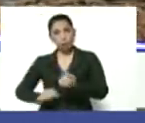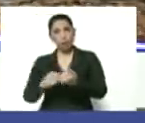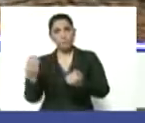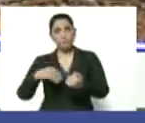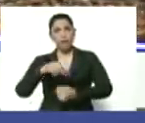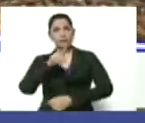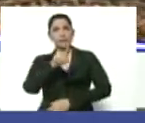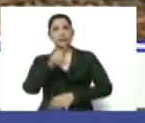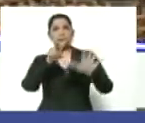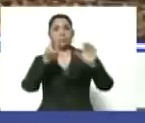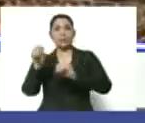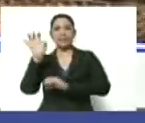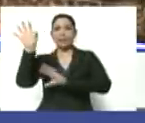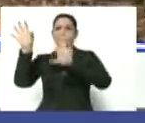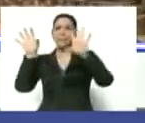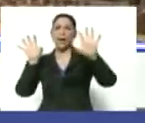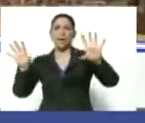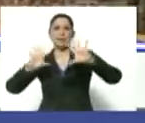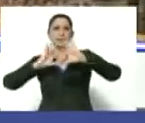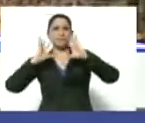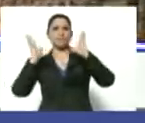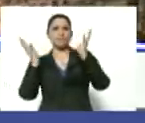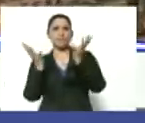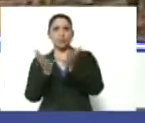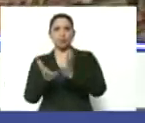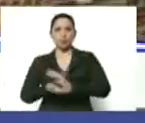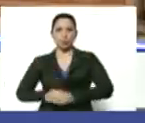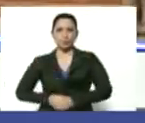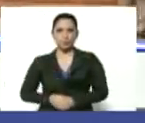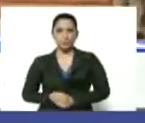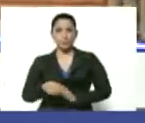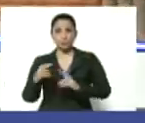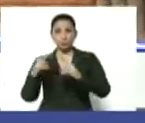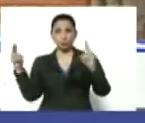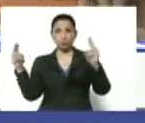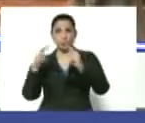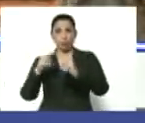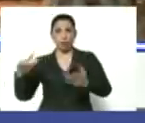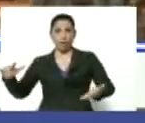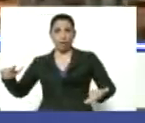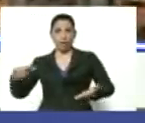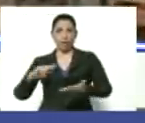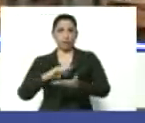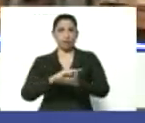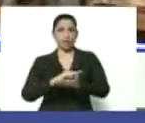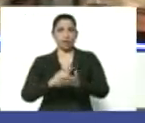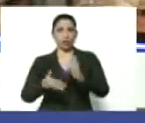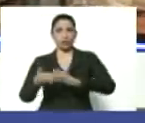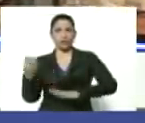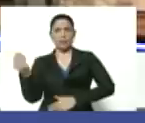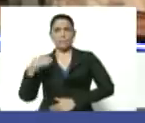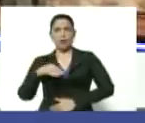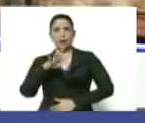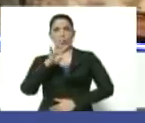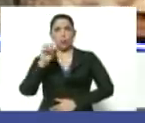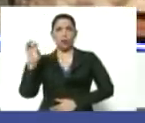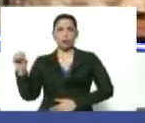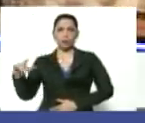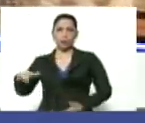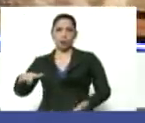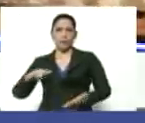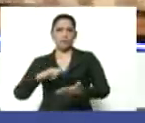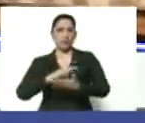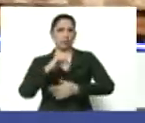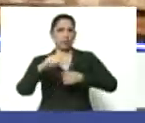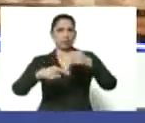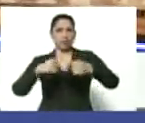160 países del mundo. Es un puente aéreo. Salen más de 400 aviones diarios de la China